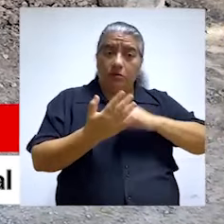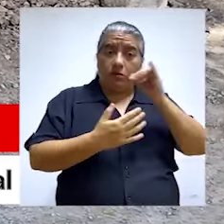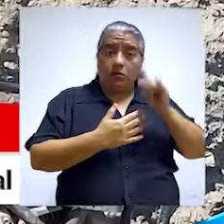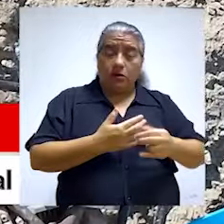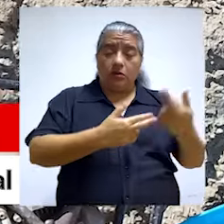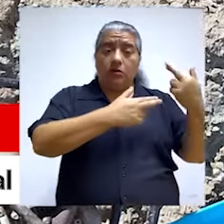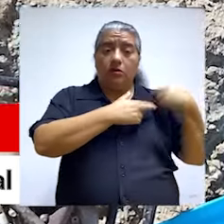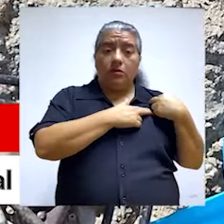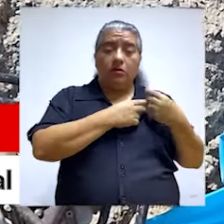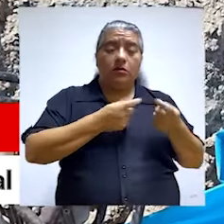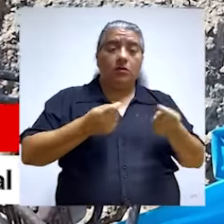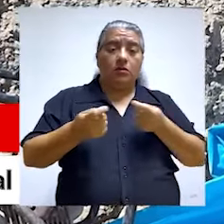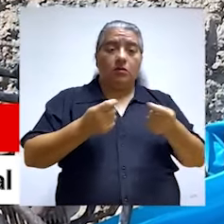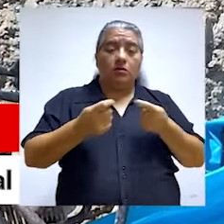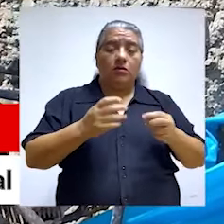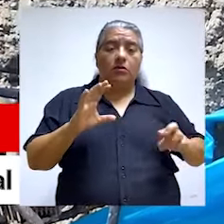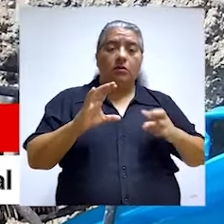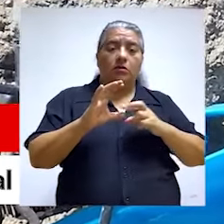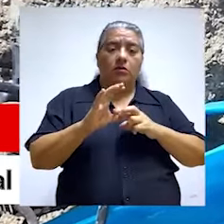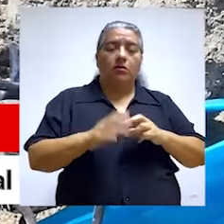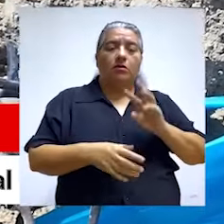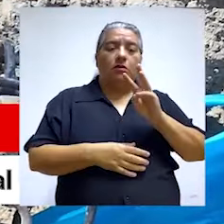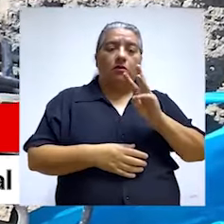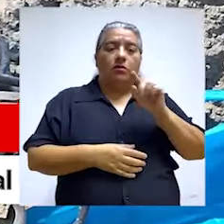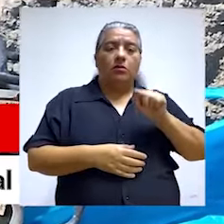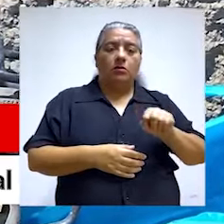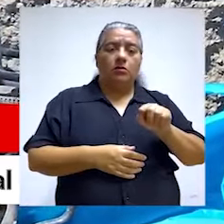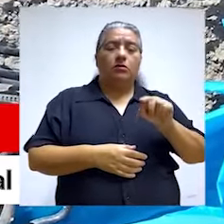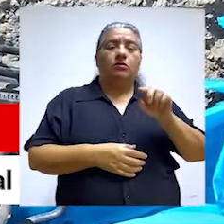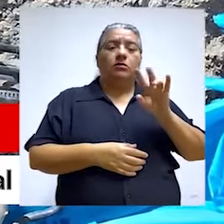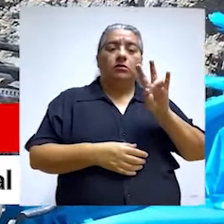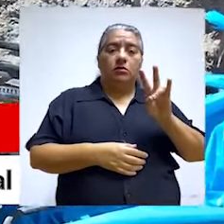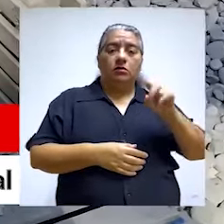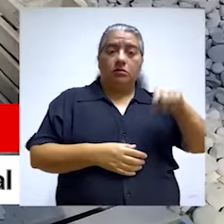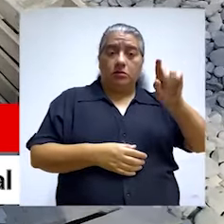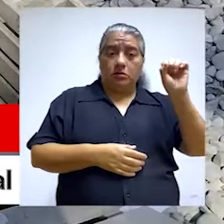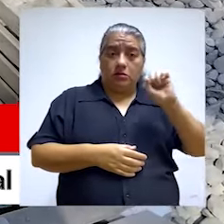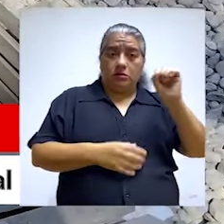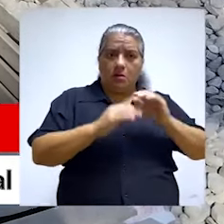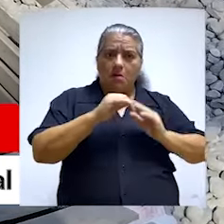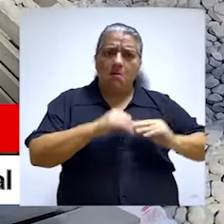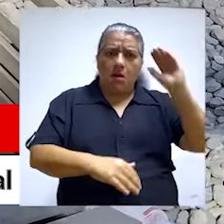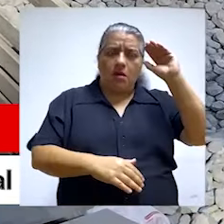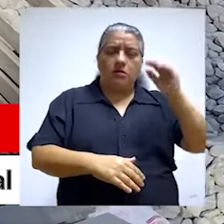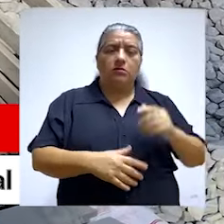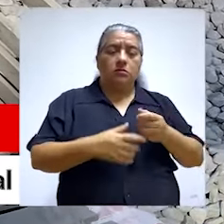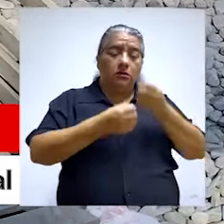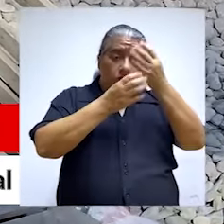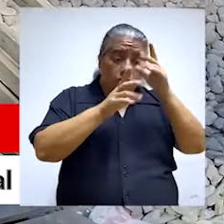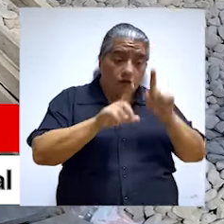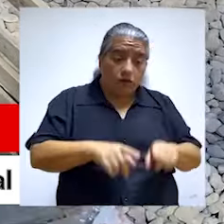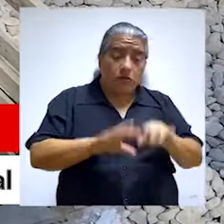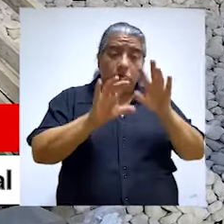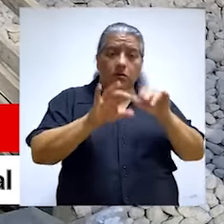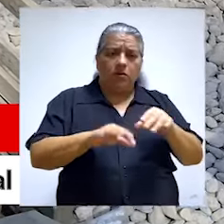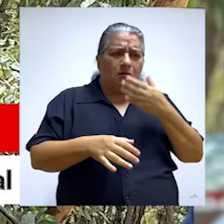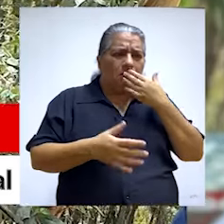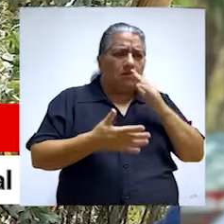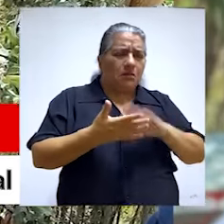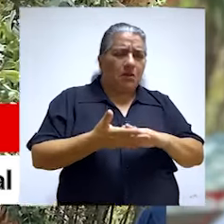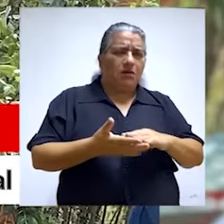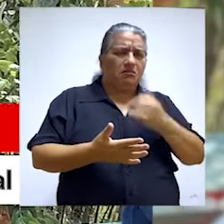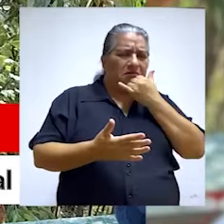deficiencias técnicas en la construcción. El proyecto a cargo del Gobierno Regional de Pasco supera los 6.7 millones de soles.